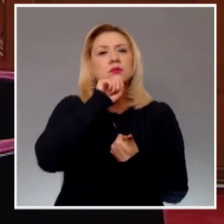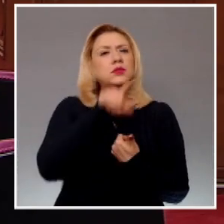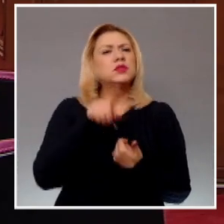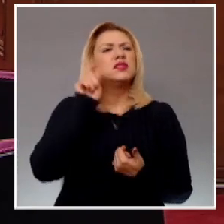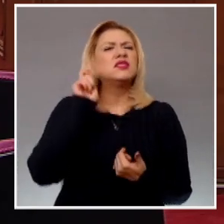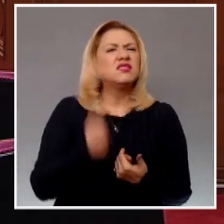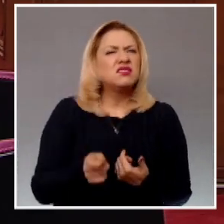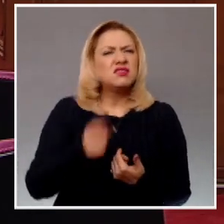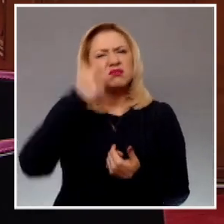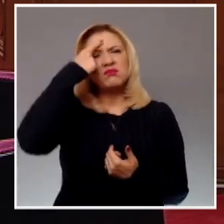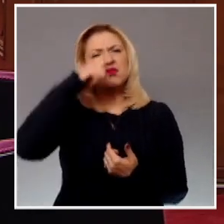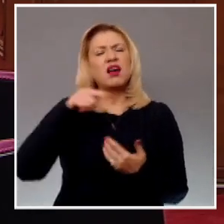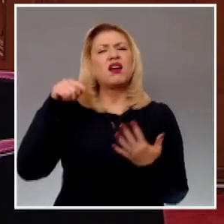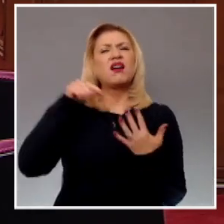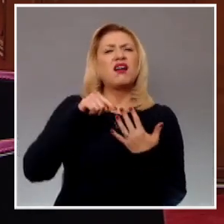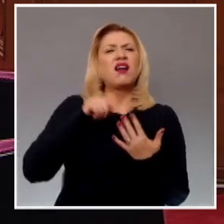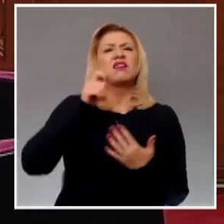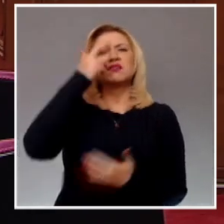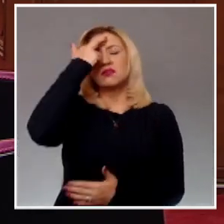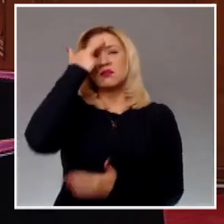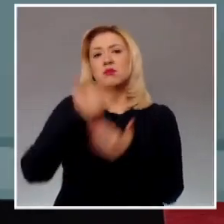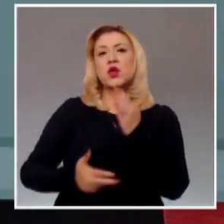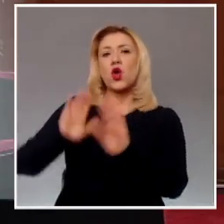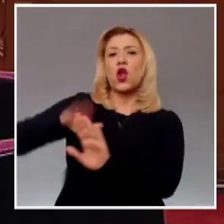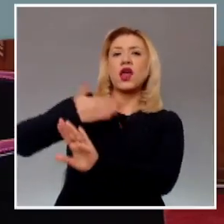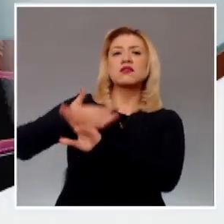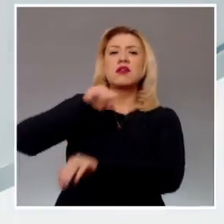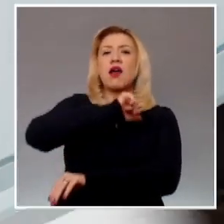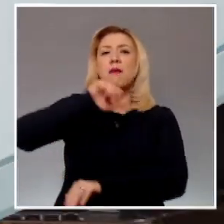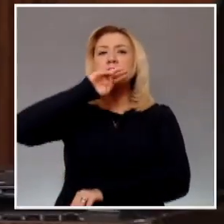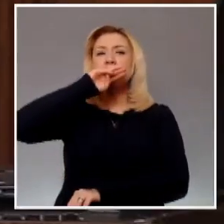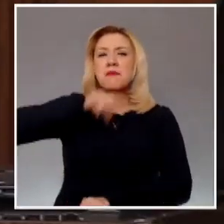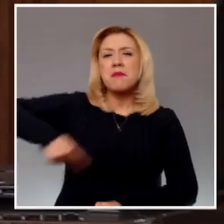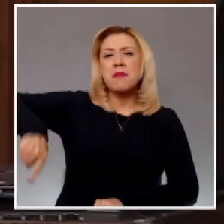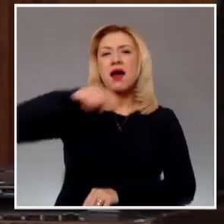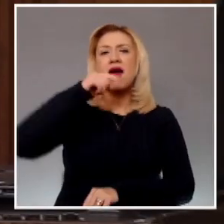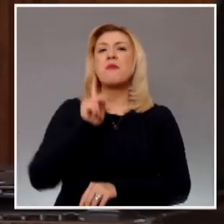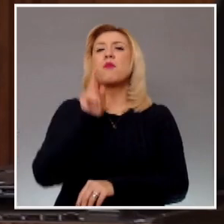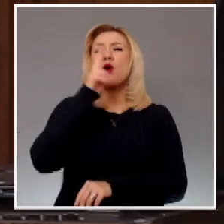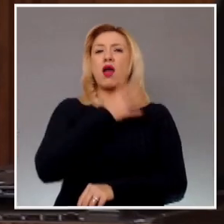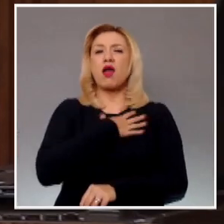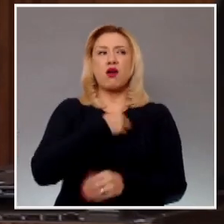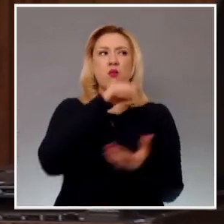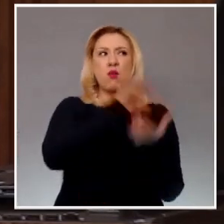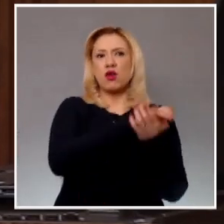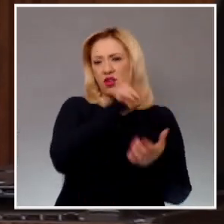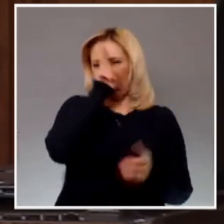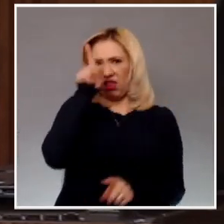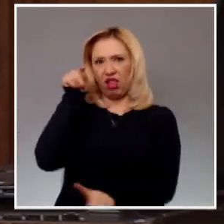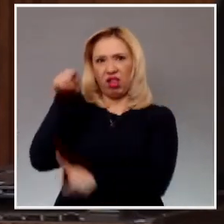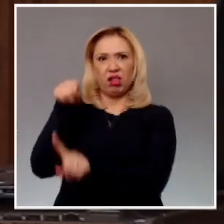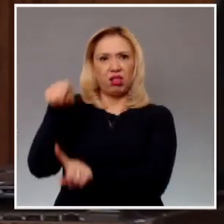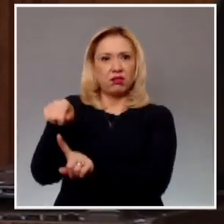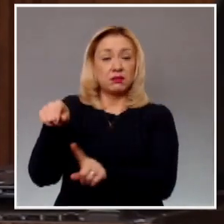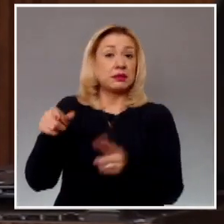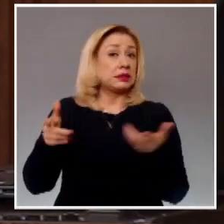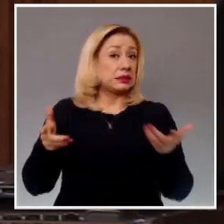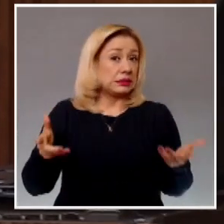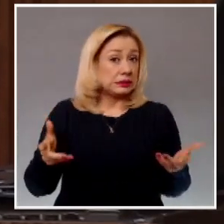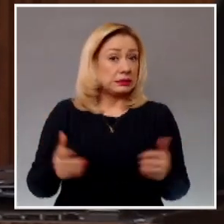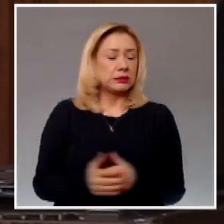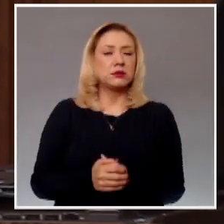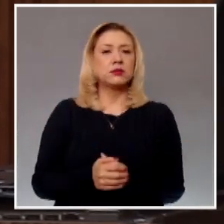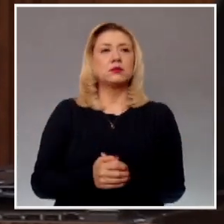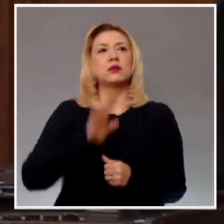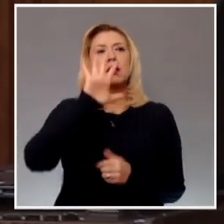de la violencia vicaria. Escuchemos a la ministra presidenta. Los asuntos a los que me he referido